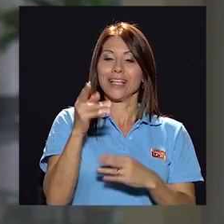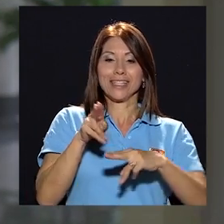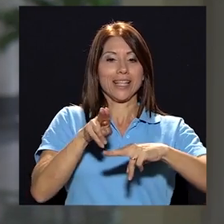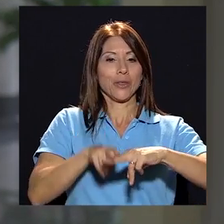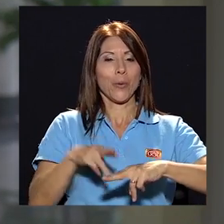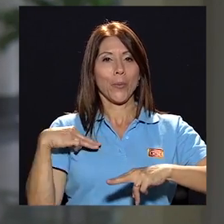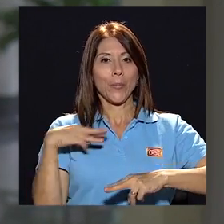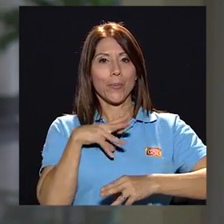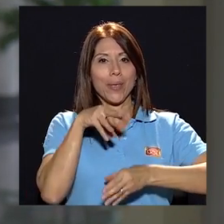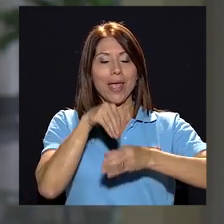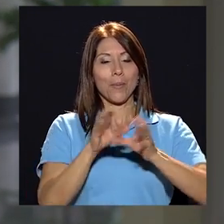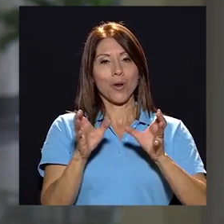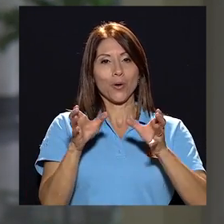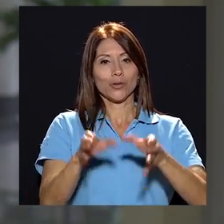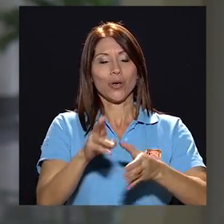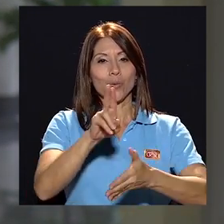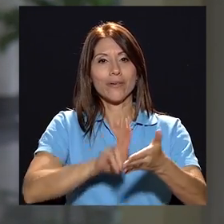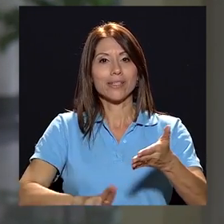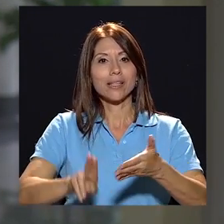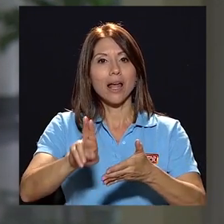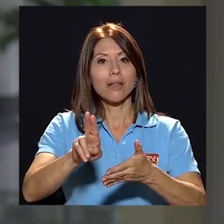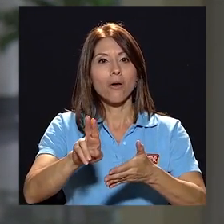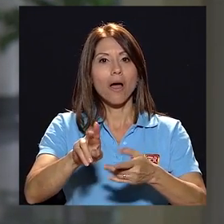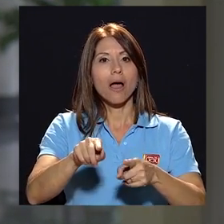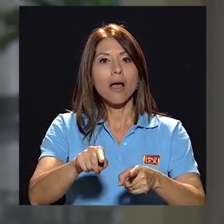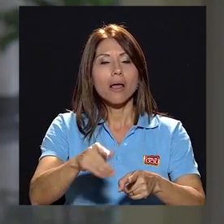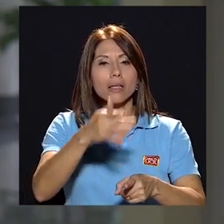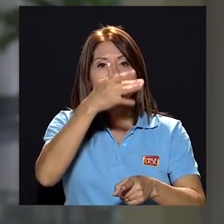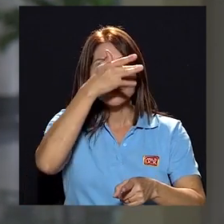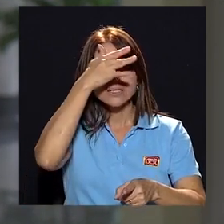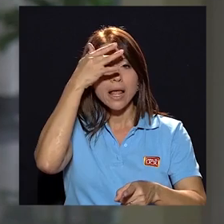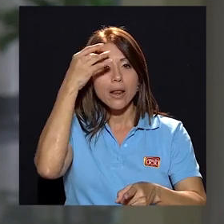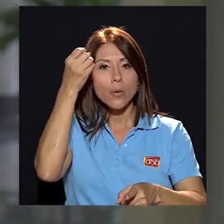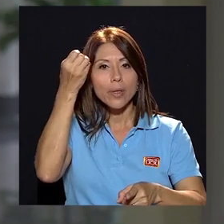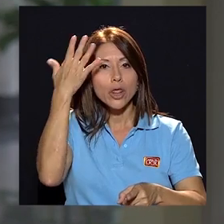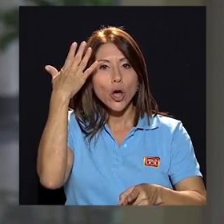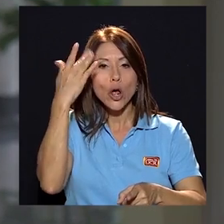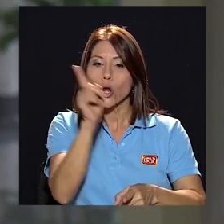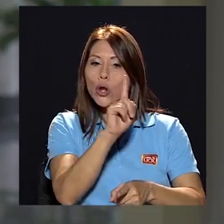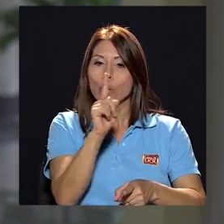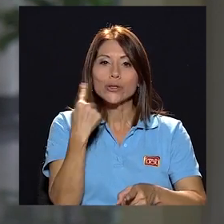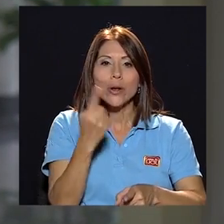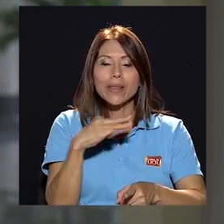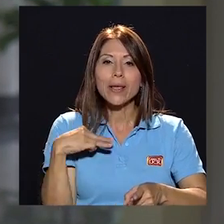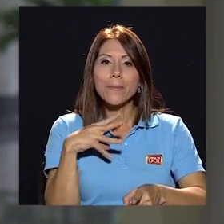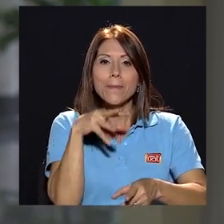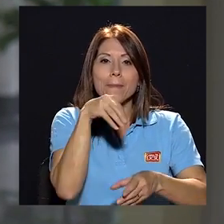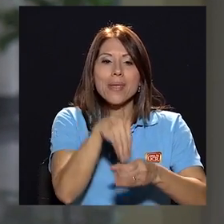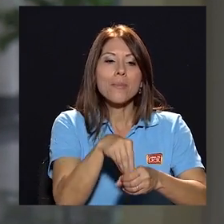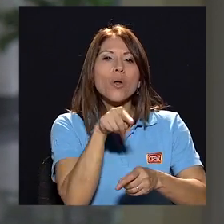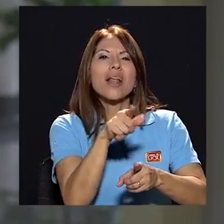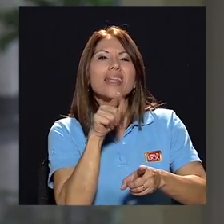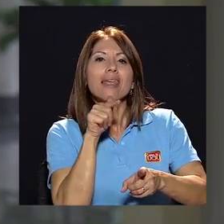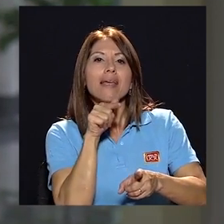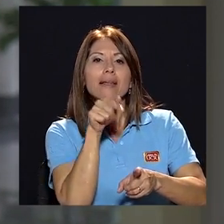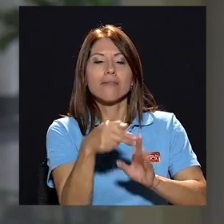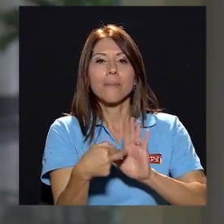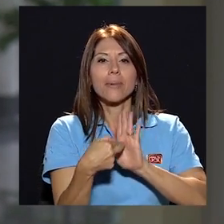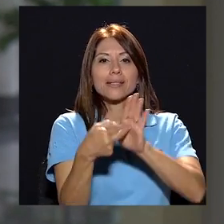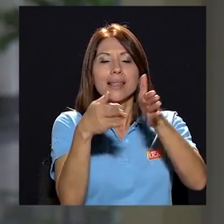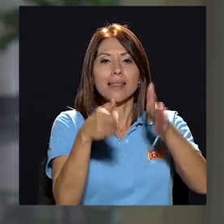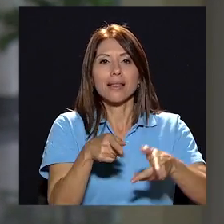miembro del consejo universitario se le olvidó que antes que miembro del consejo universitario es representante